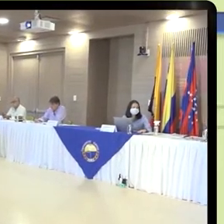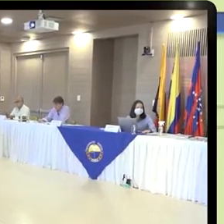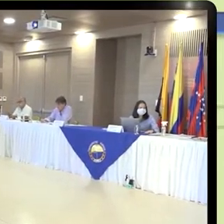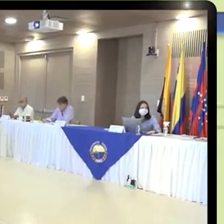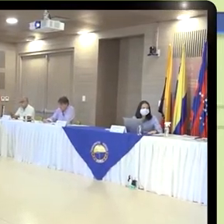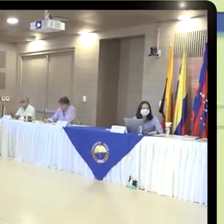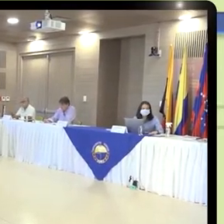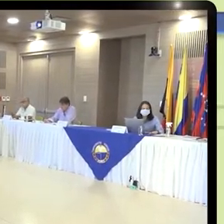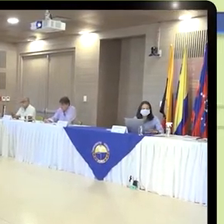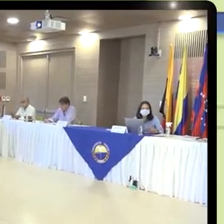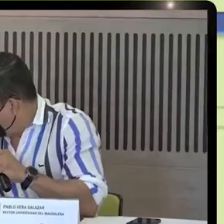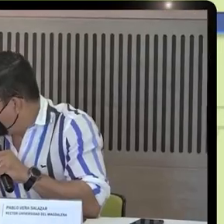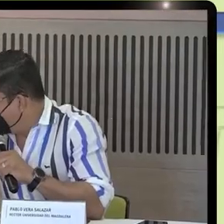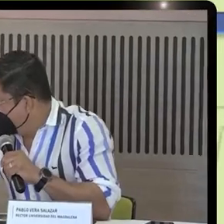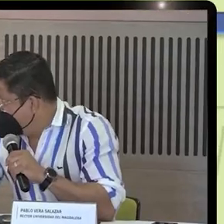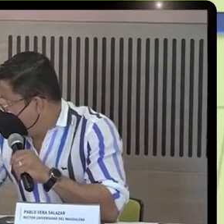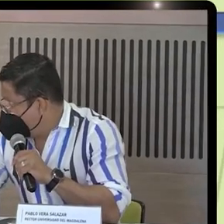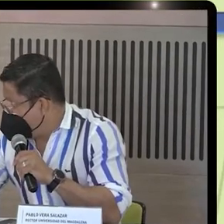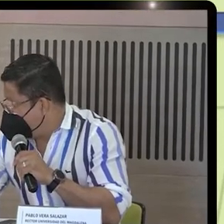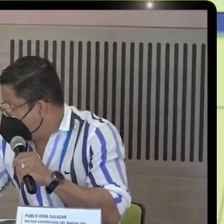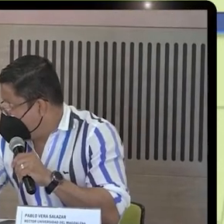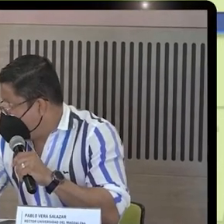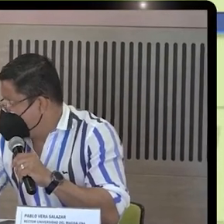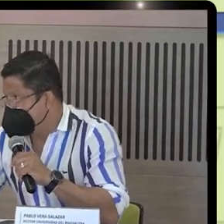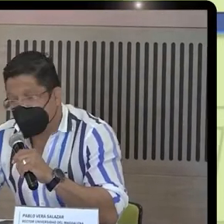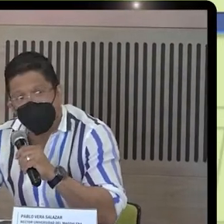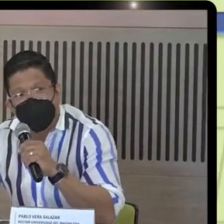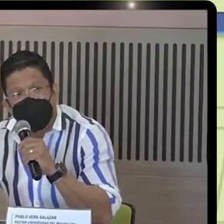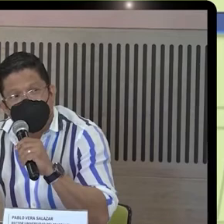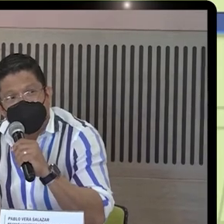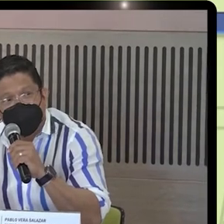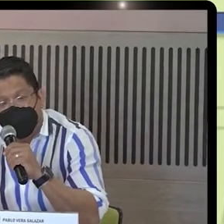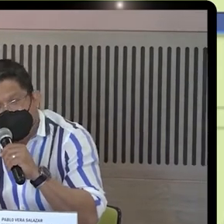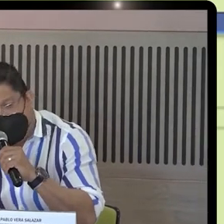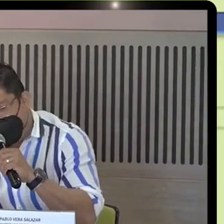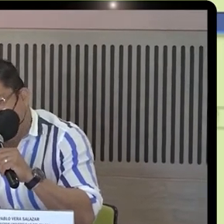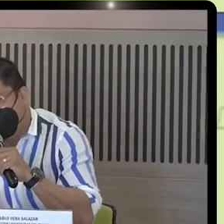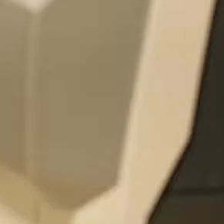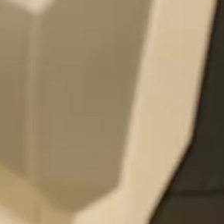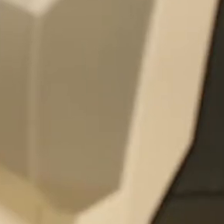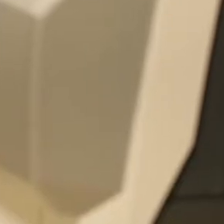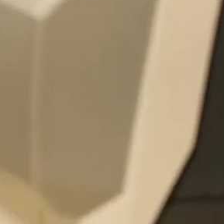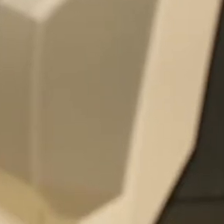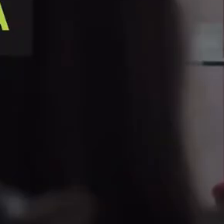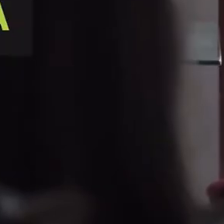culminan, augurando un camino de éxito en la gestión institucional para el 2022.